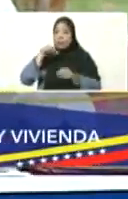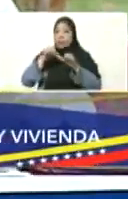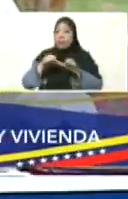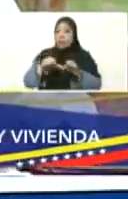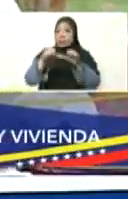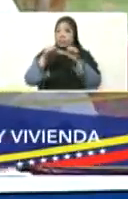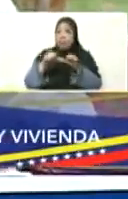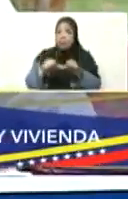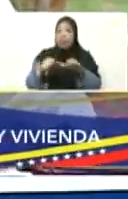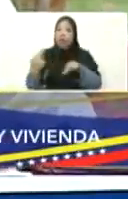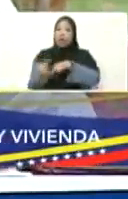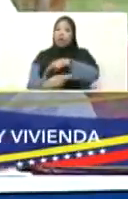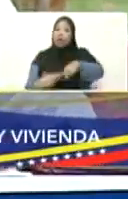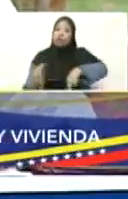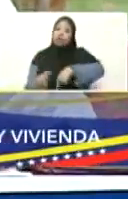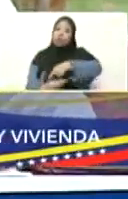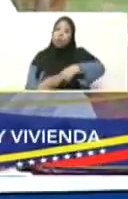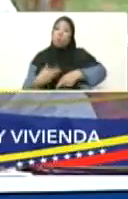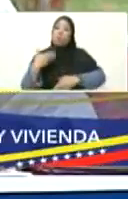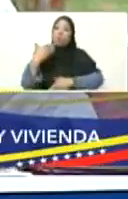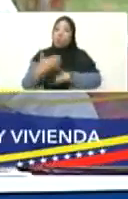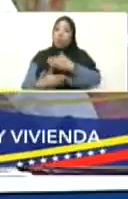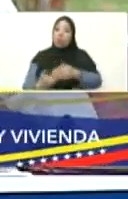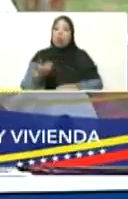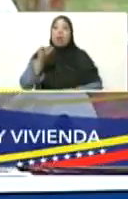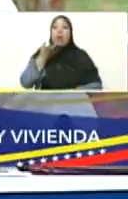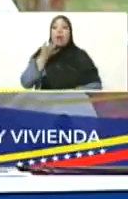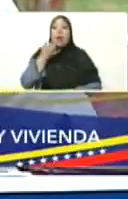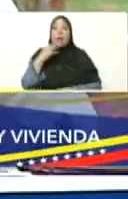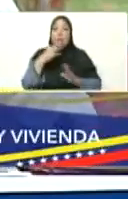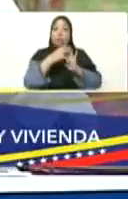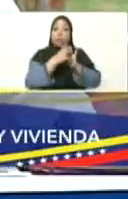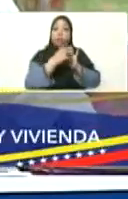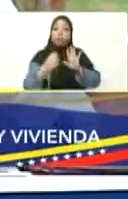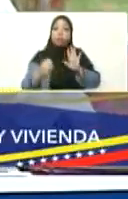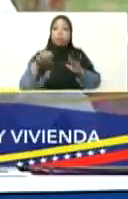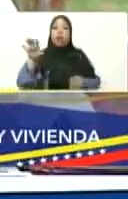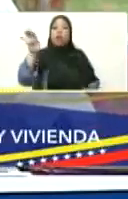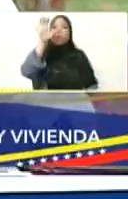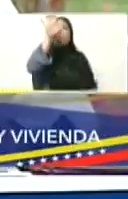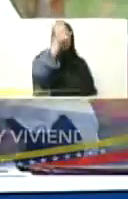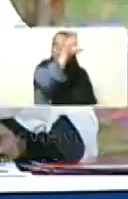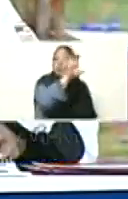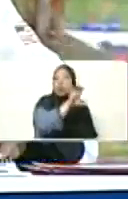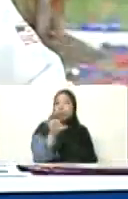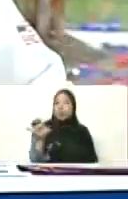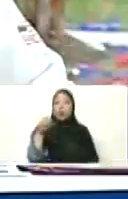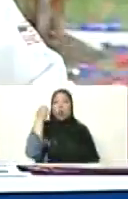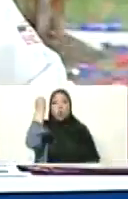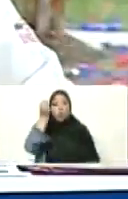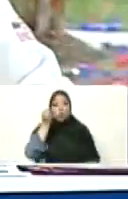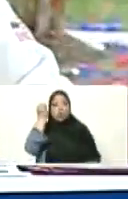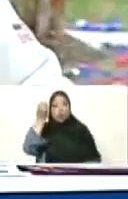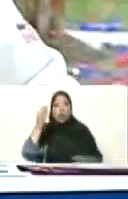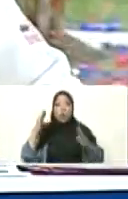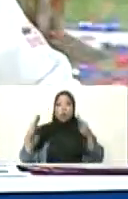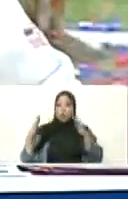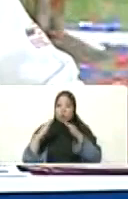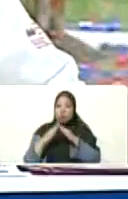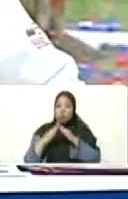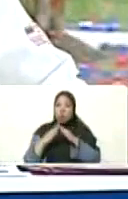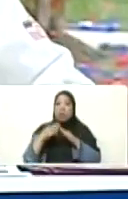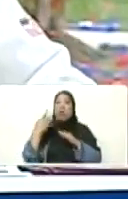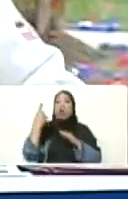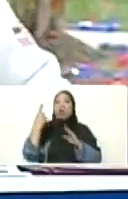revolución, que es un ejemplo al mundo, porque una de las bases es la consideración de la vivienda como un